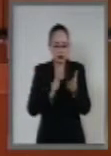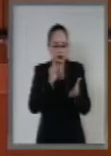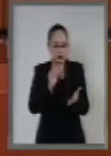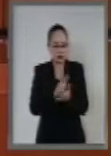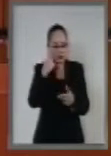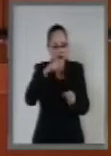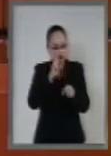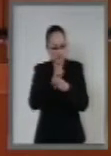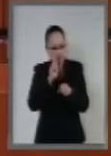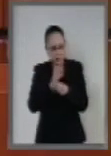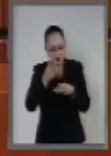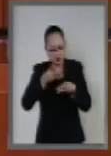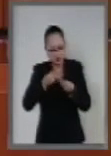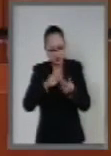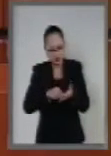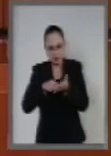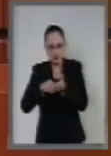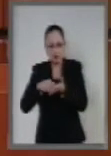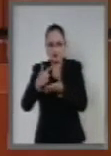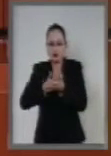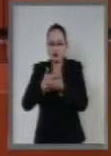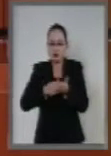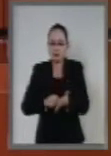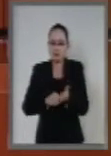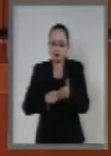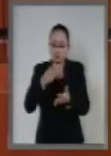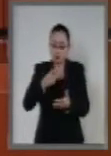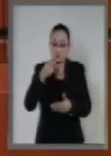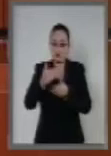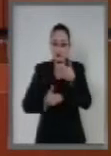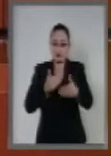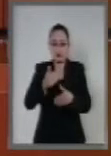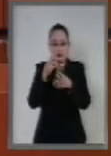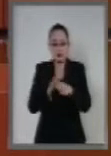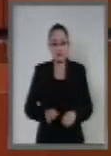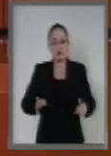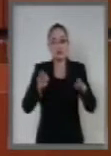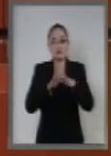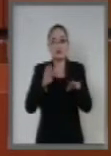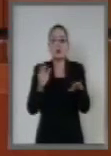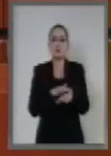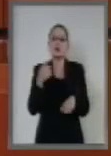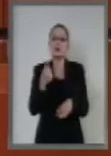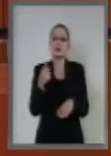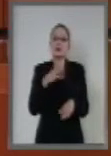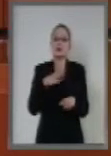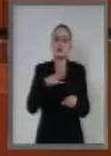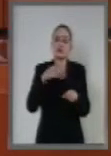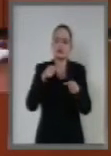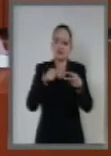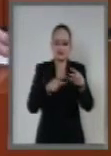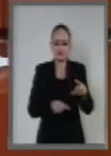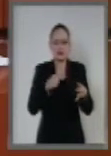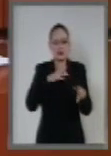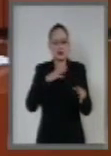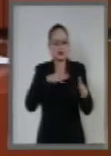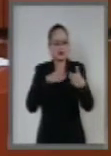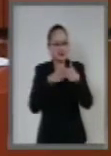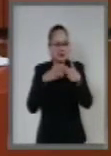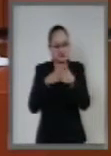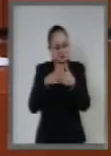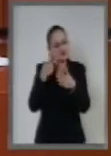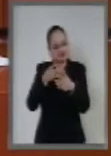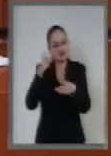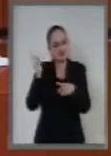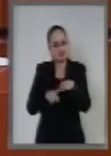de Cuentas es un avance muy importante ya que elimina la mayor parte de las limitaciones que